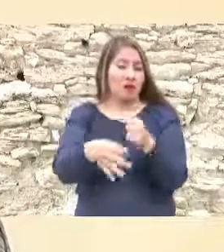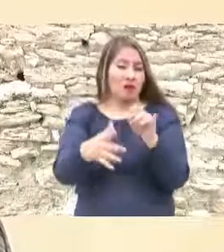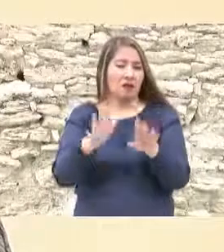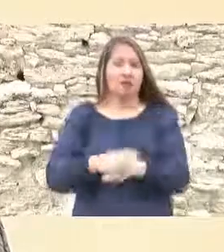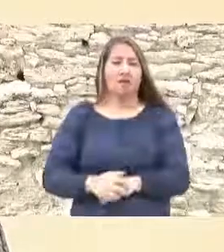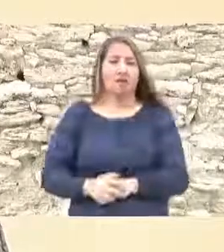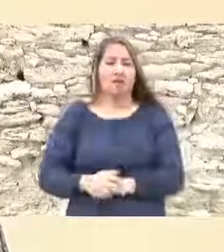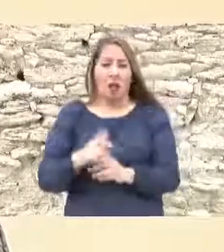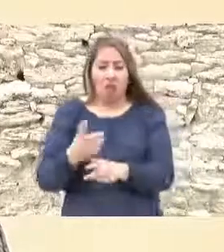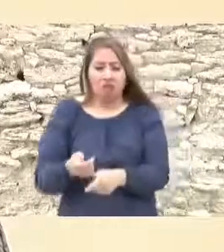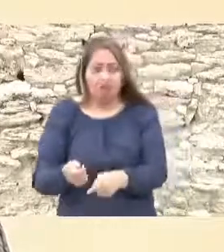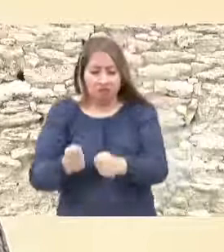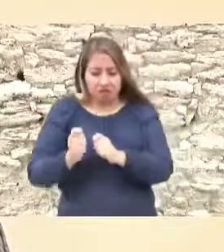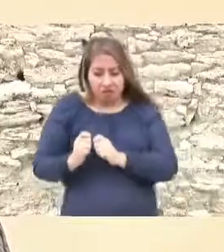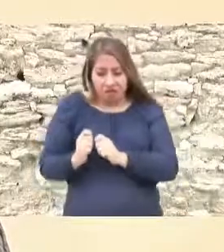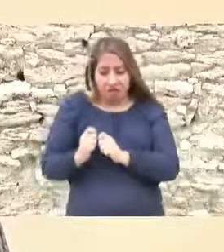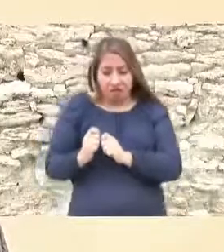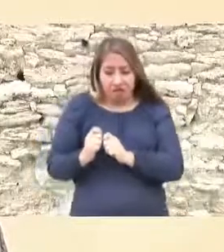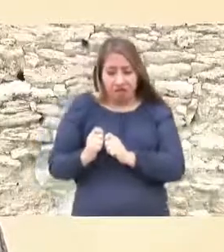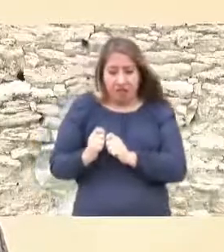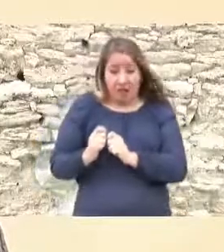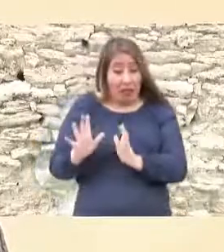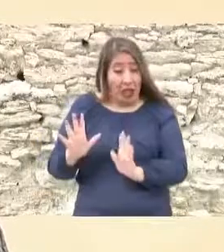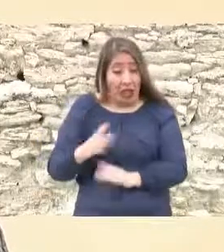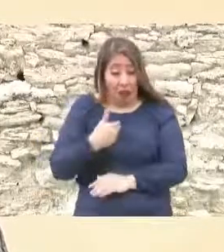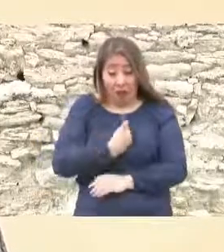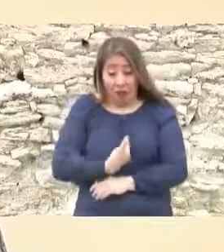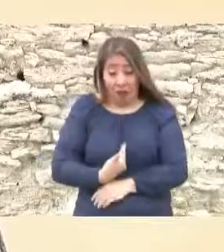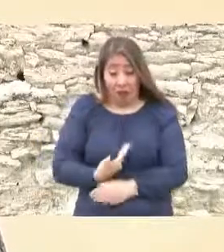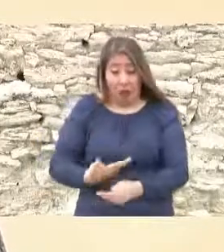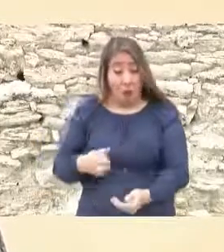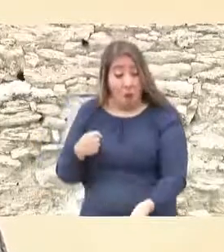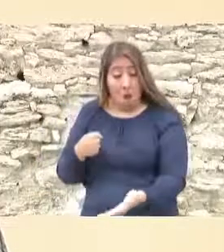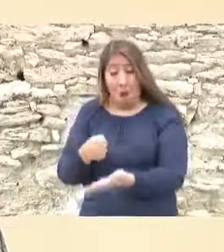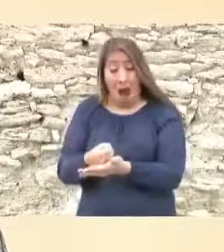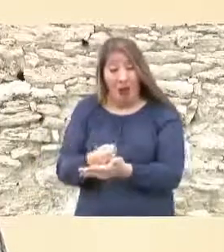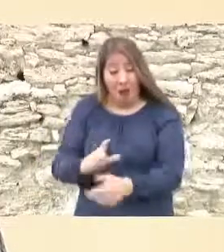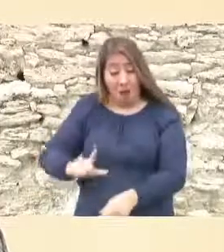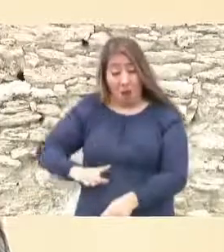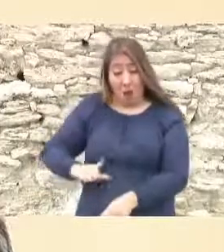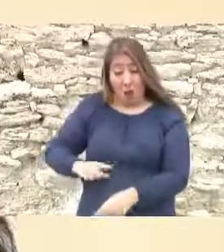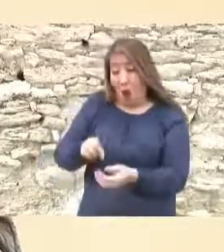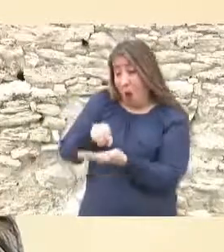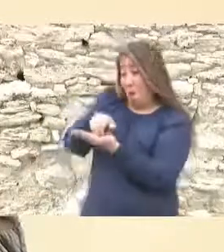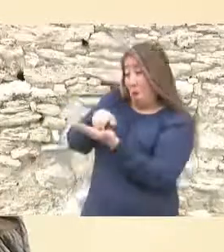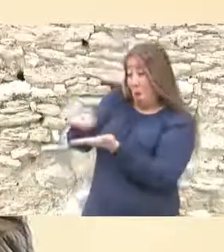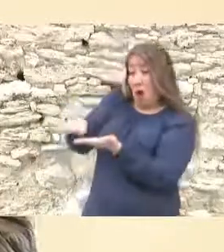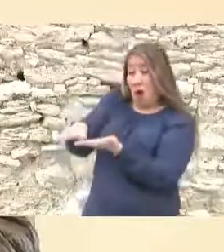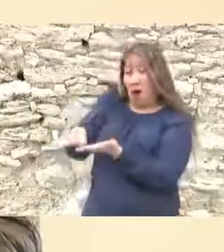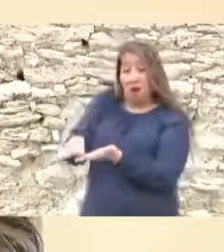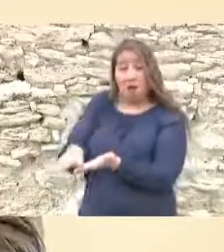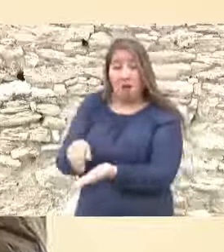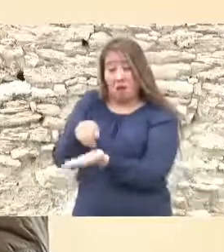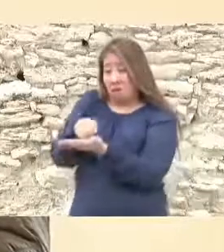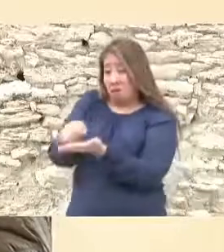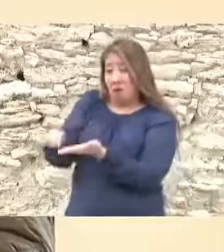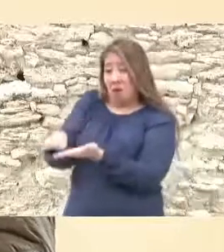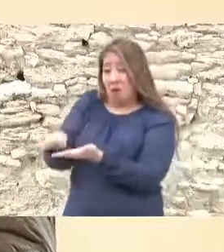toma el poder da un golpe de estado expulsa al presidente